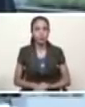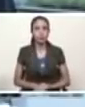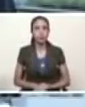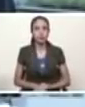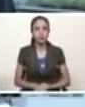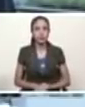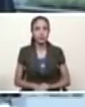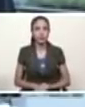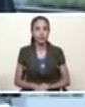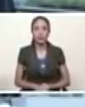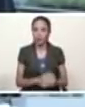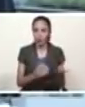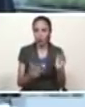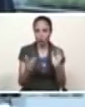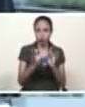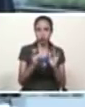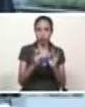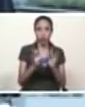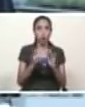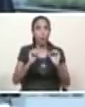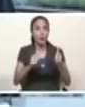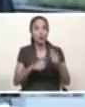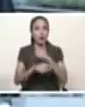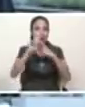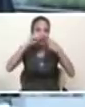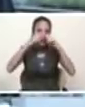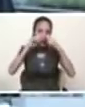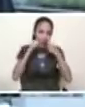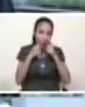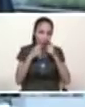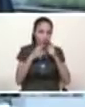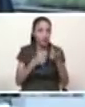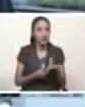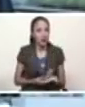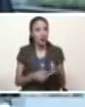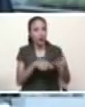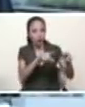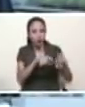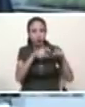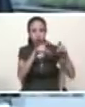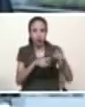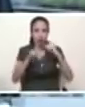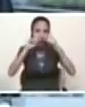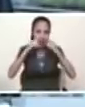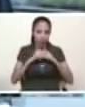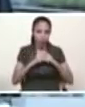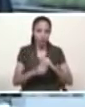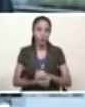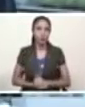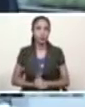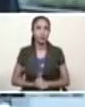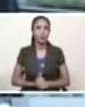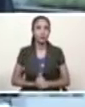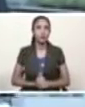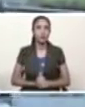para el inicio de la cosecha de cebolla del ciclo norte verano adelante